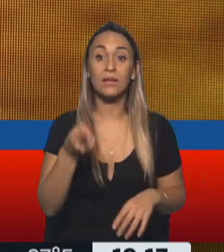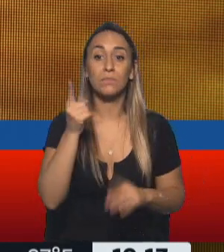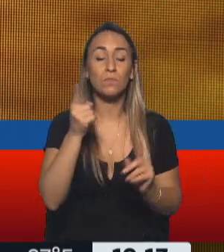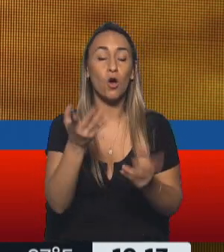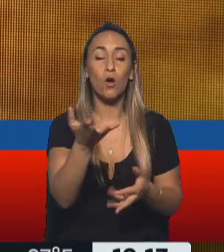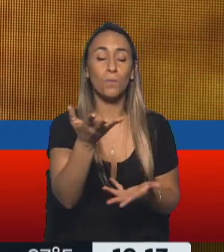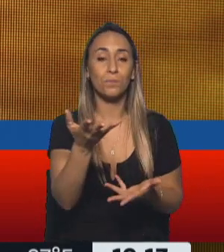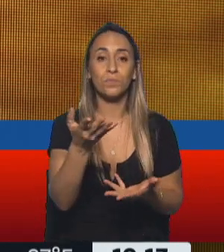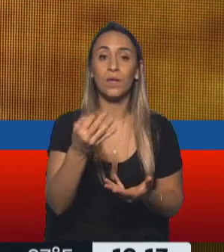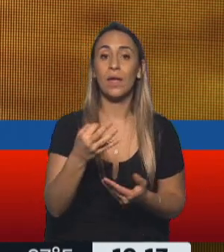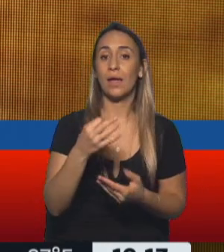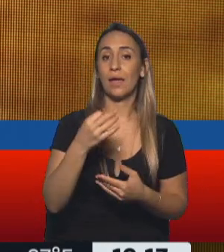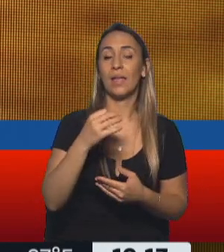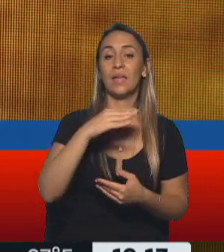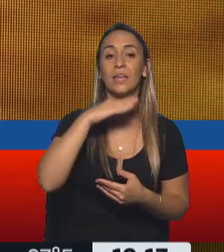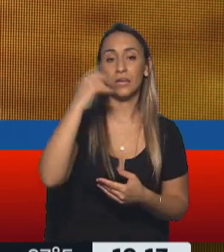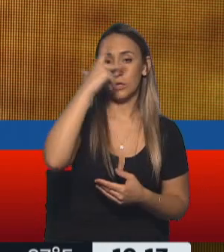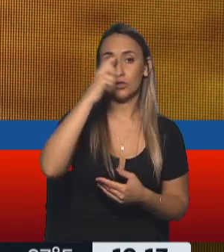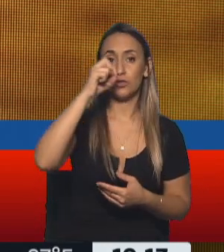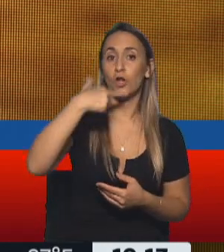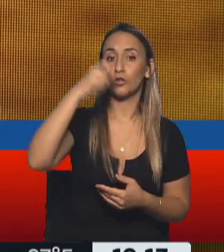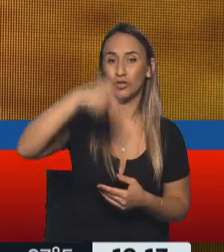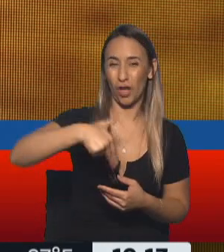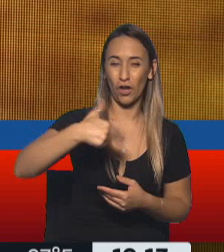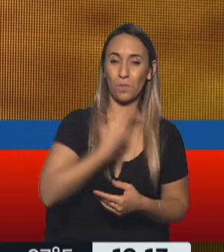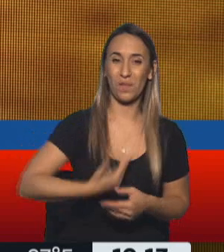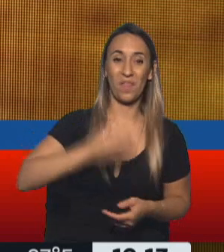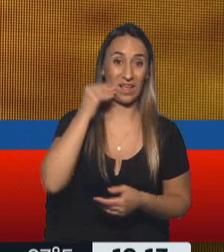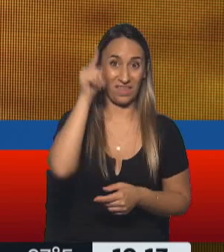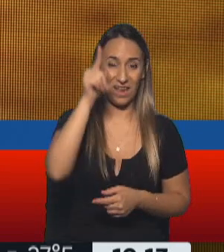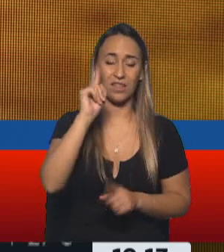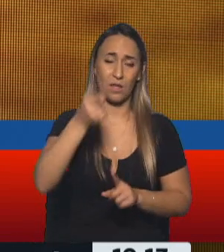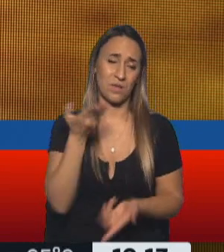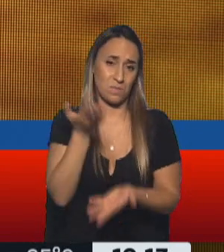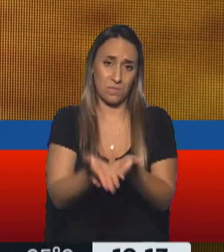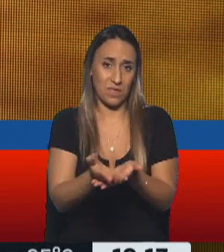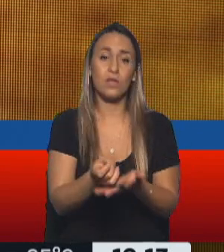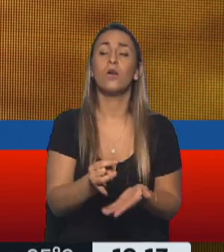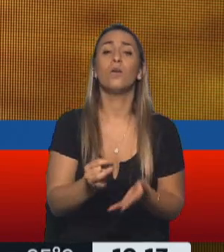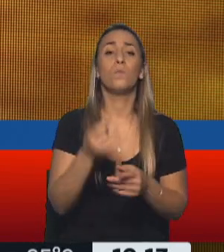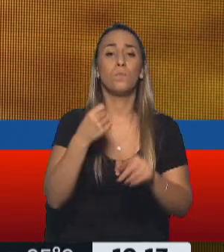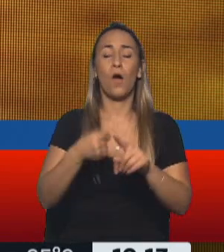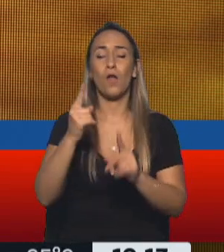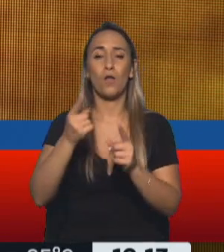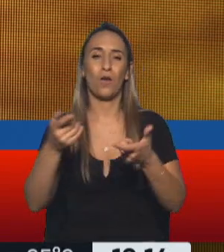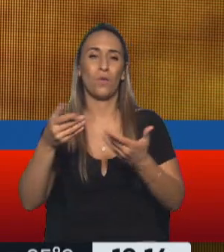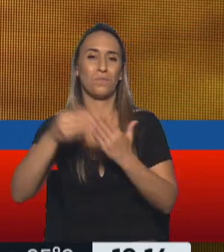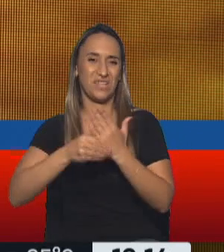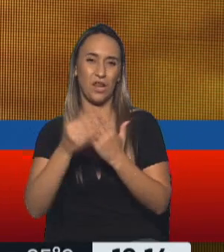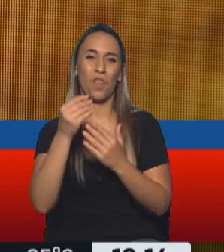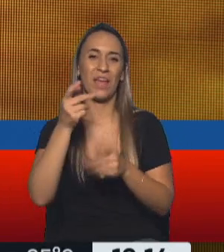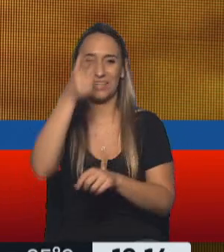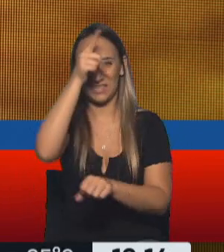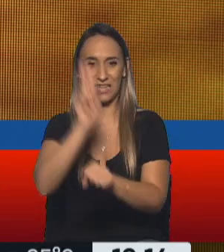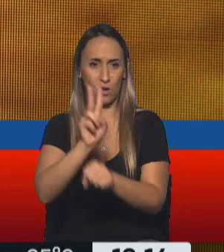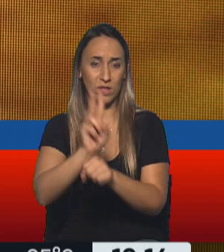el pedido lo hizo el primer ministro Boris Johnson de el llamado de emergencia nuevamente del Consejo de Seguridad de Naciones Unidas donde sobre todo